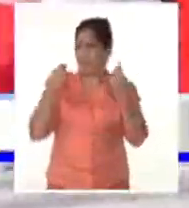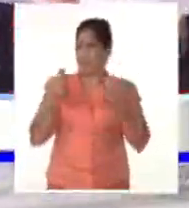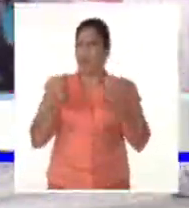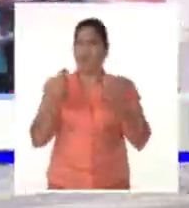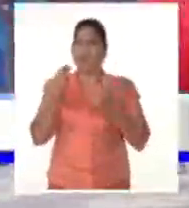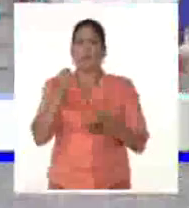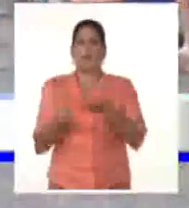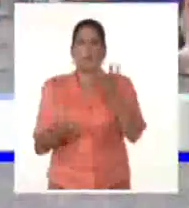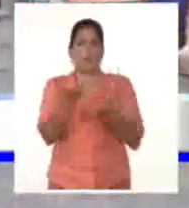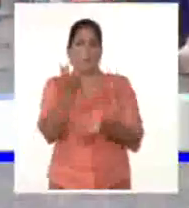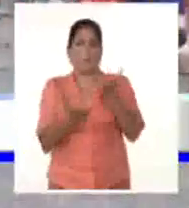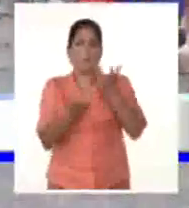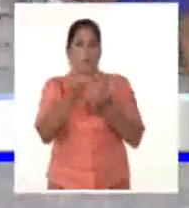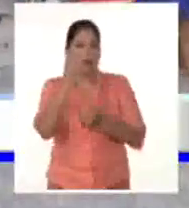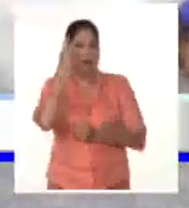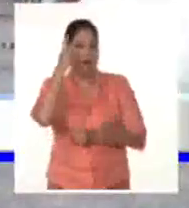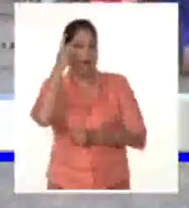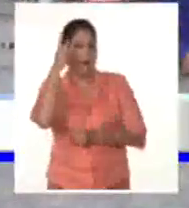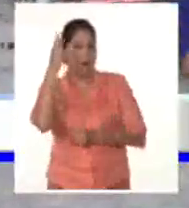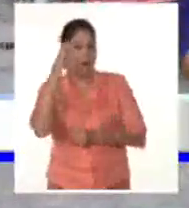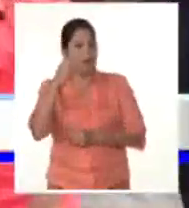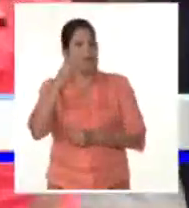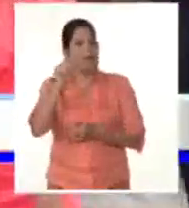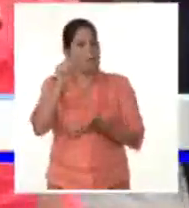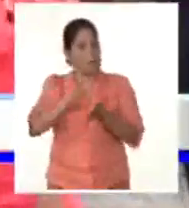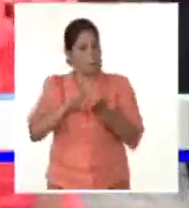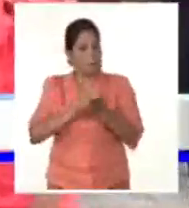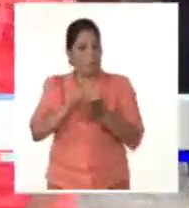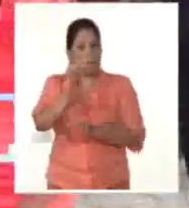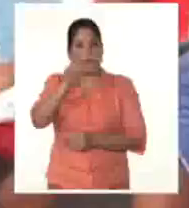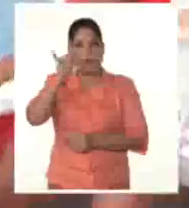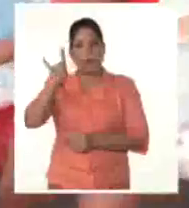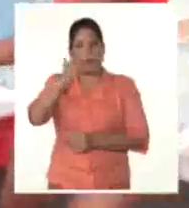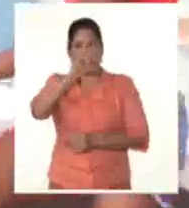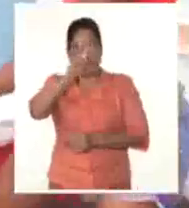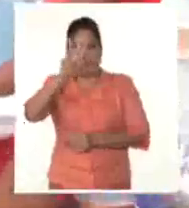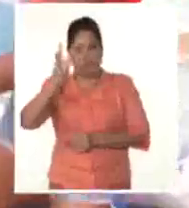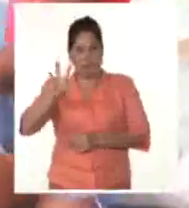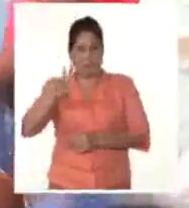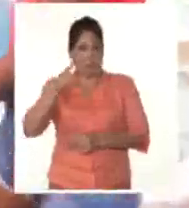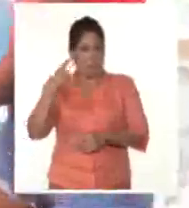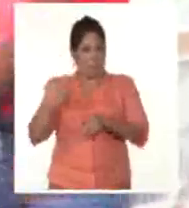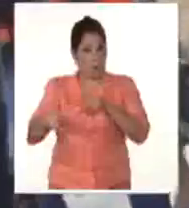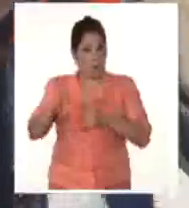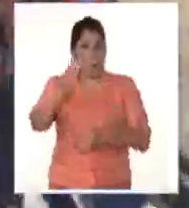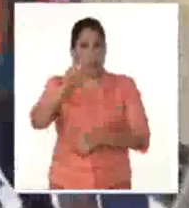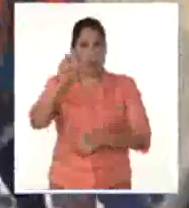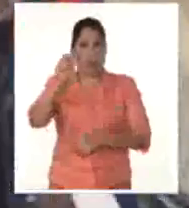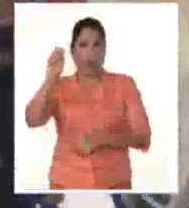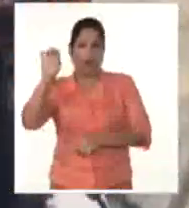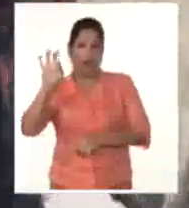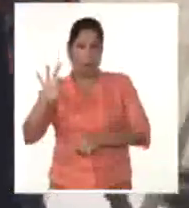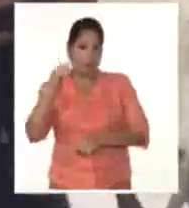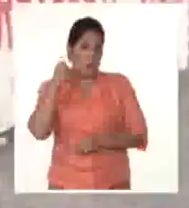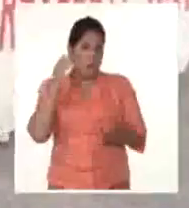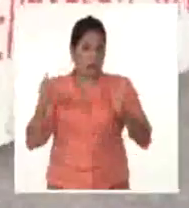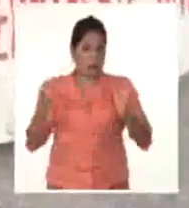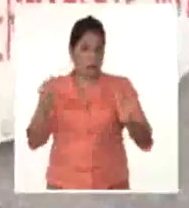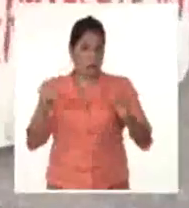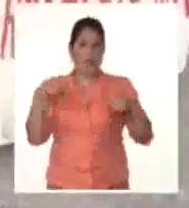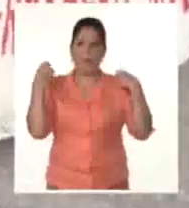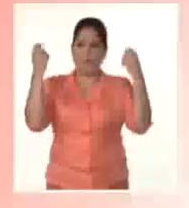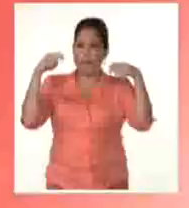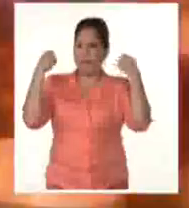Se documentan las memorias de las dedicatorias en 1993 y en el 2008. Este año el festival se